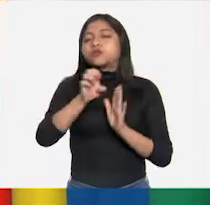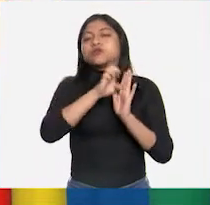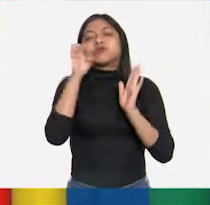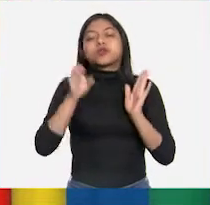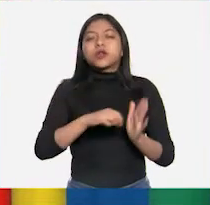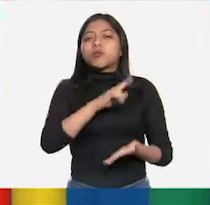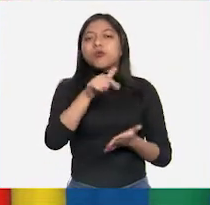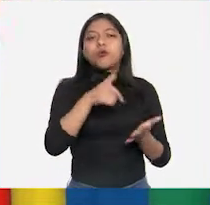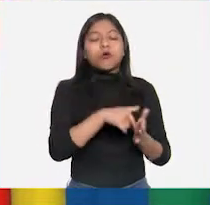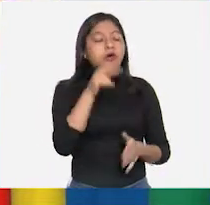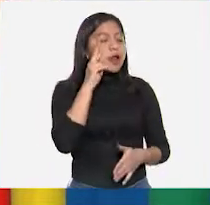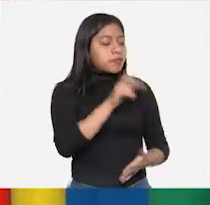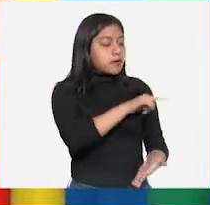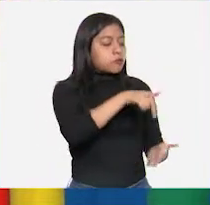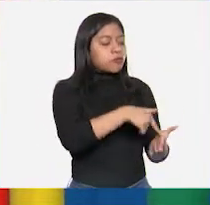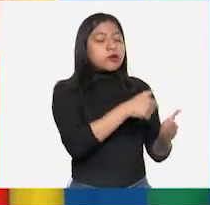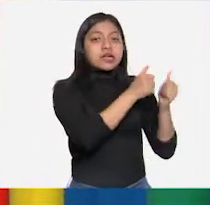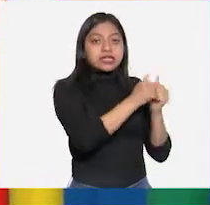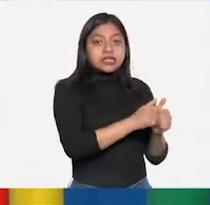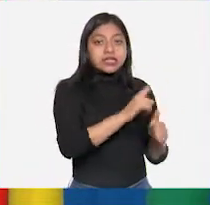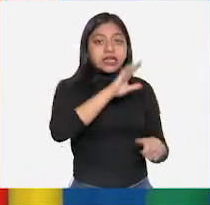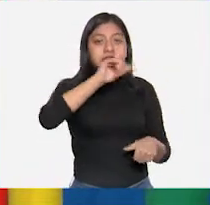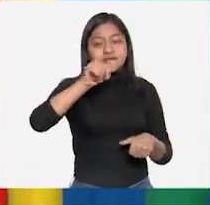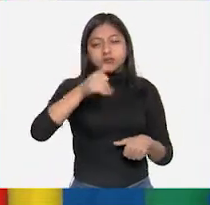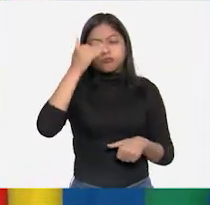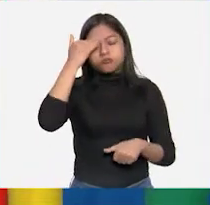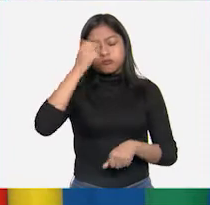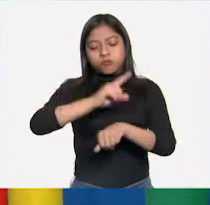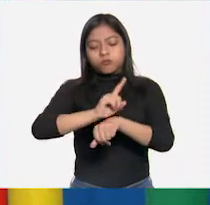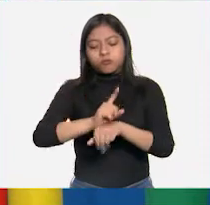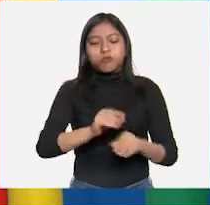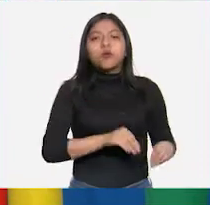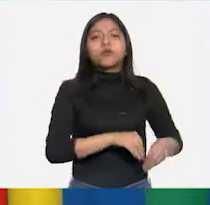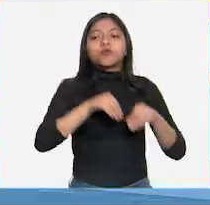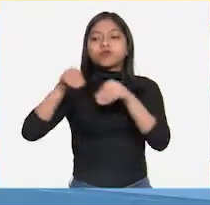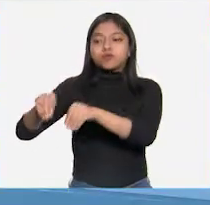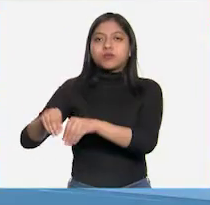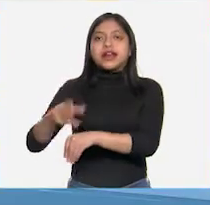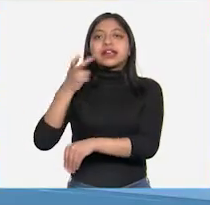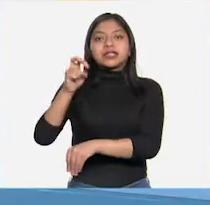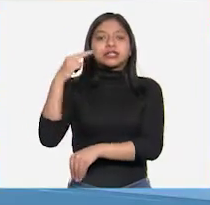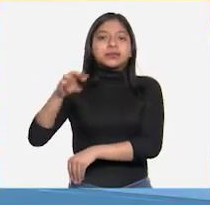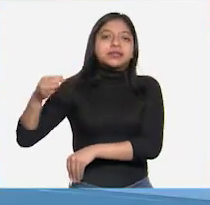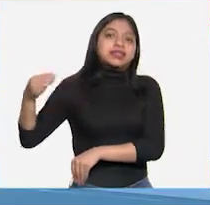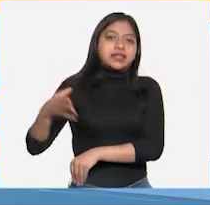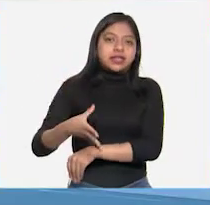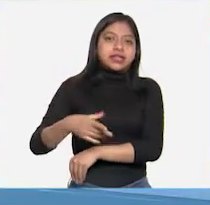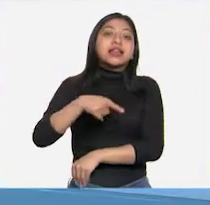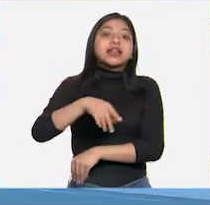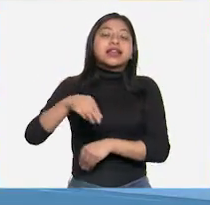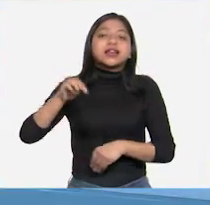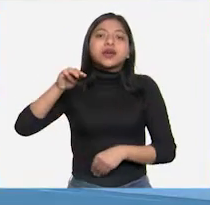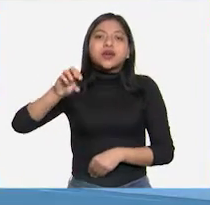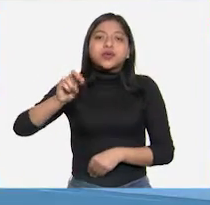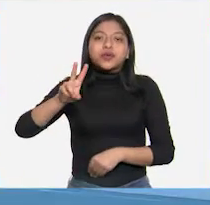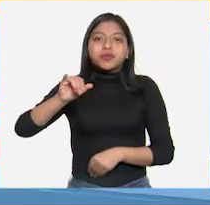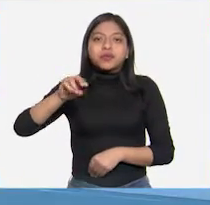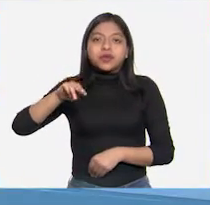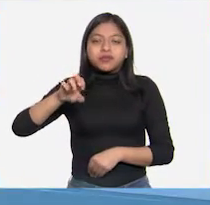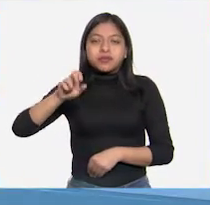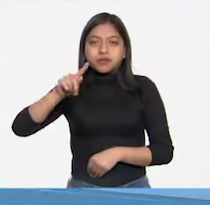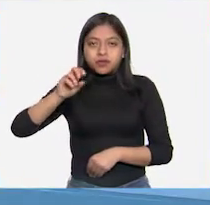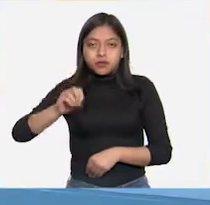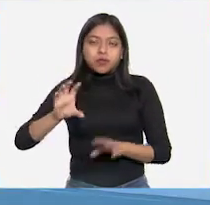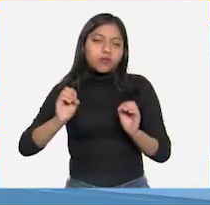lugar y después está en otro, entonces se movió. ¿Estás de acuerdo? Y si algo estaba en una